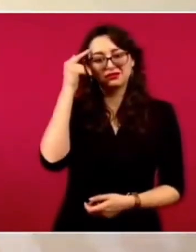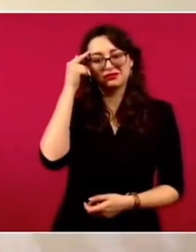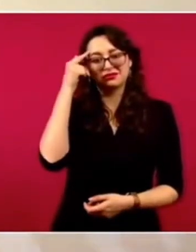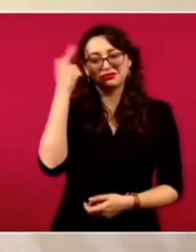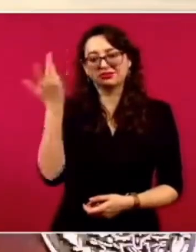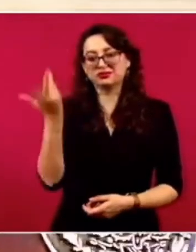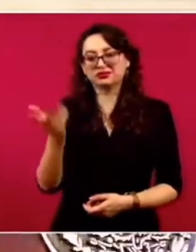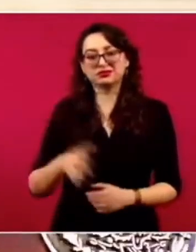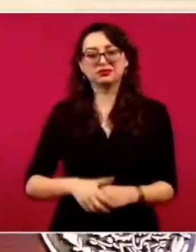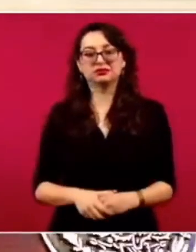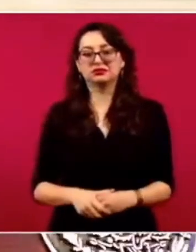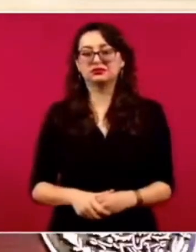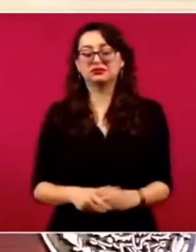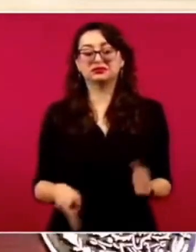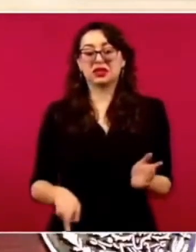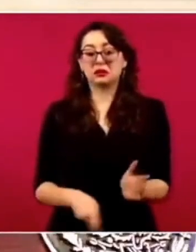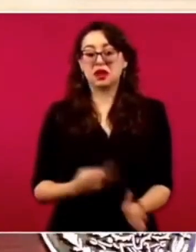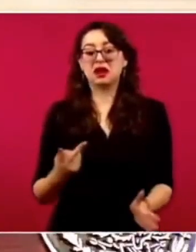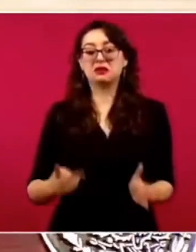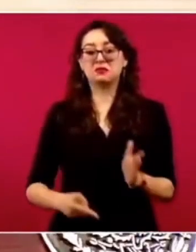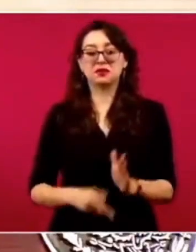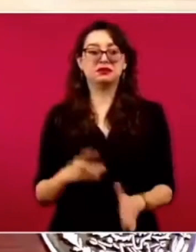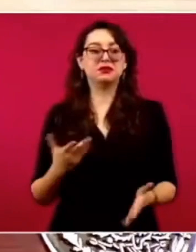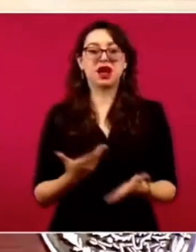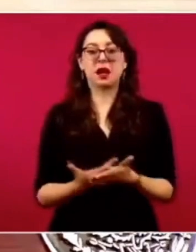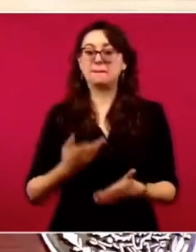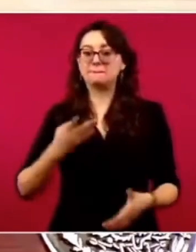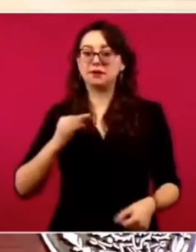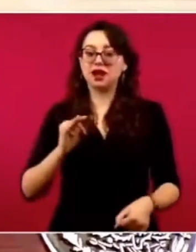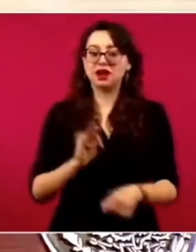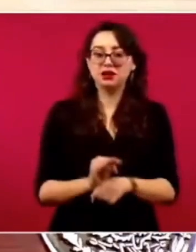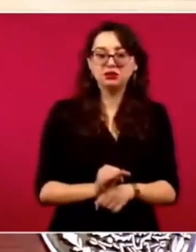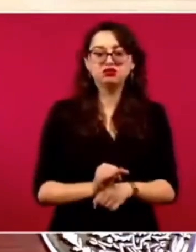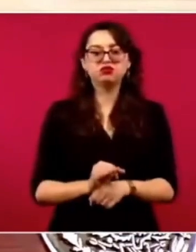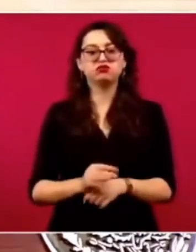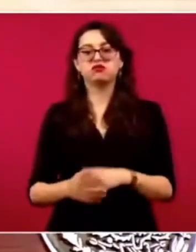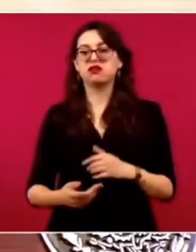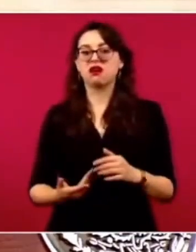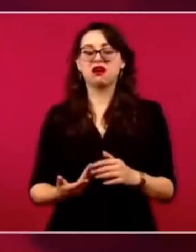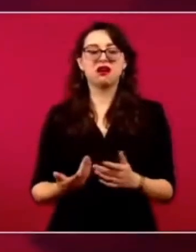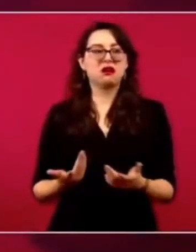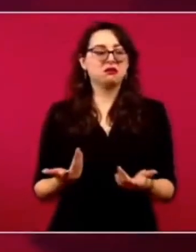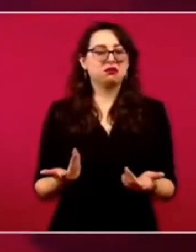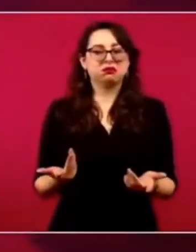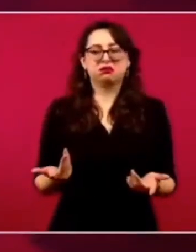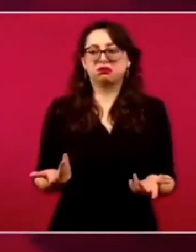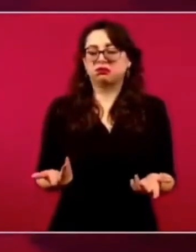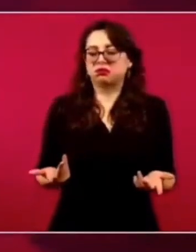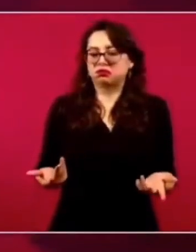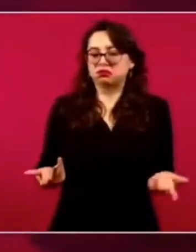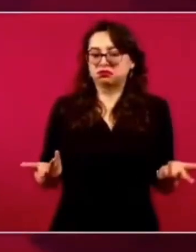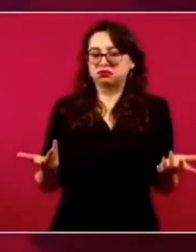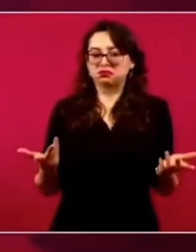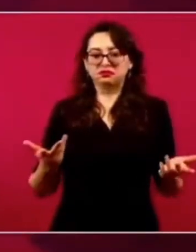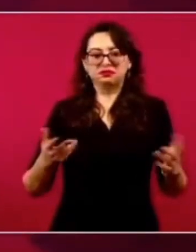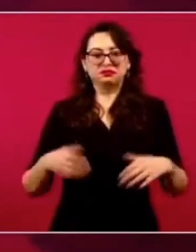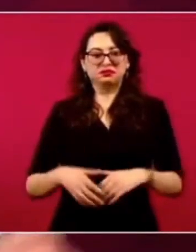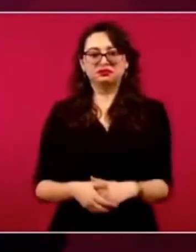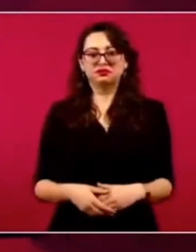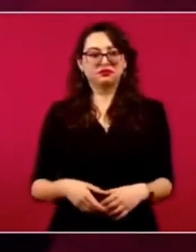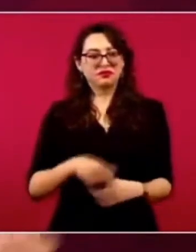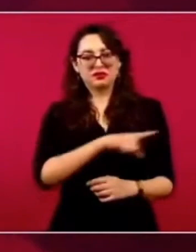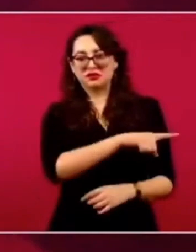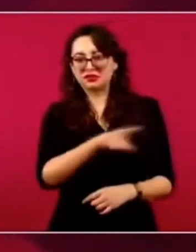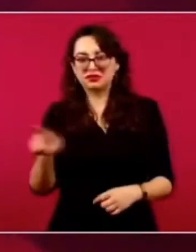Otorgan amparos a delincuentes.